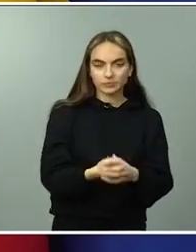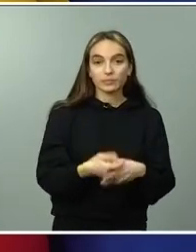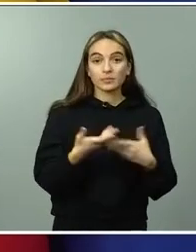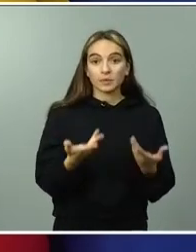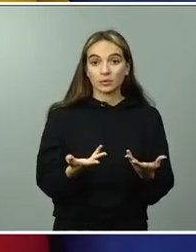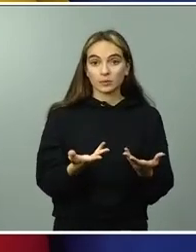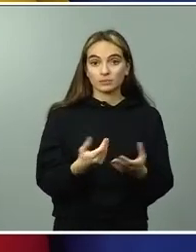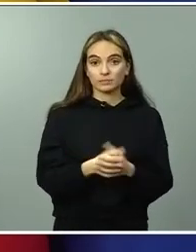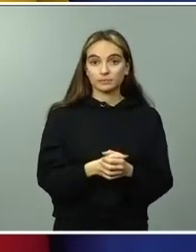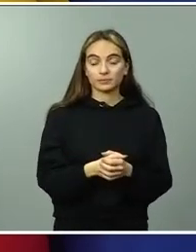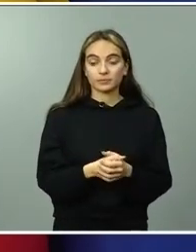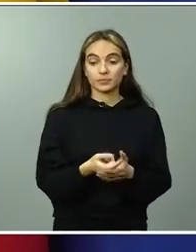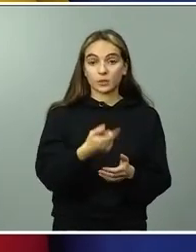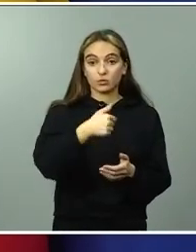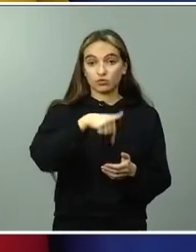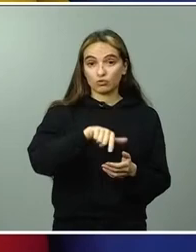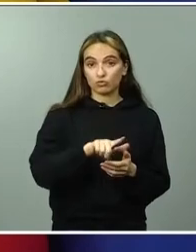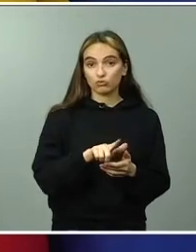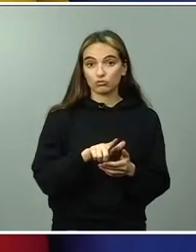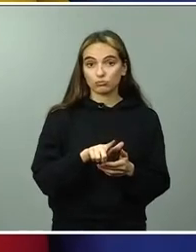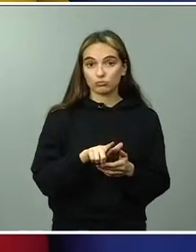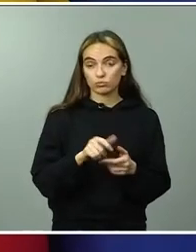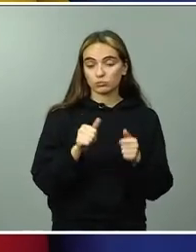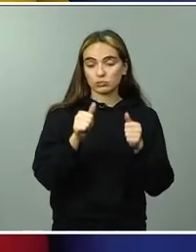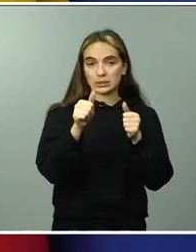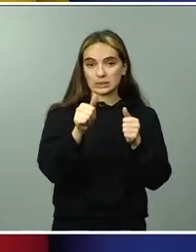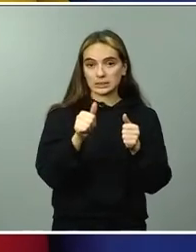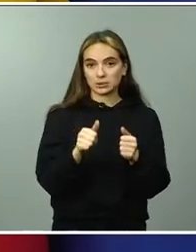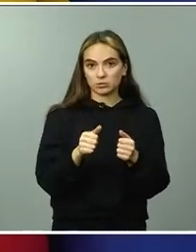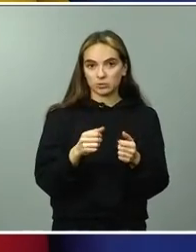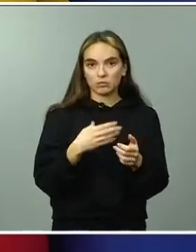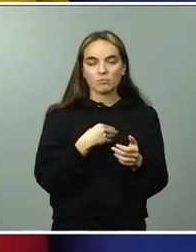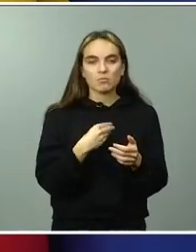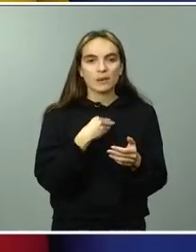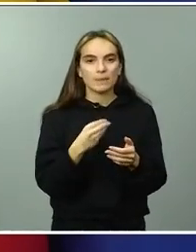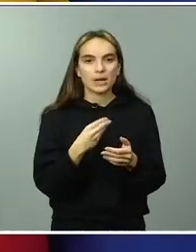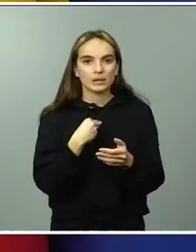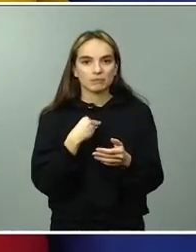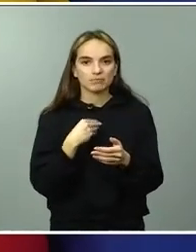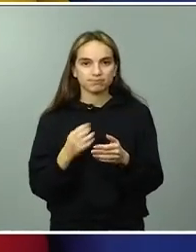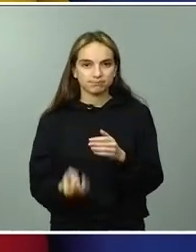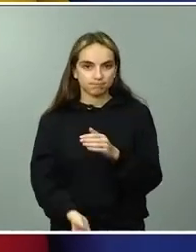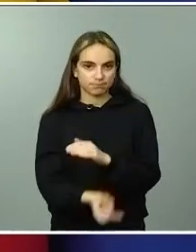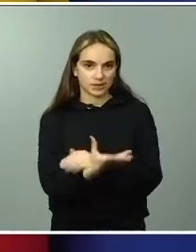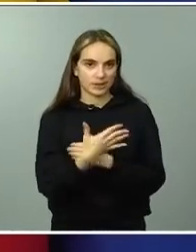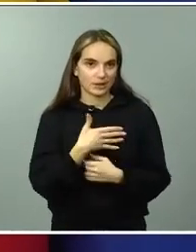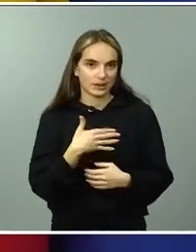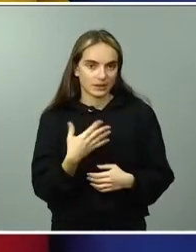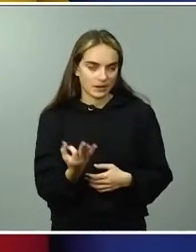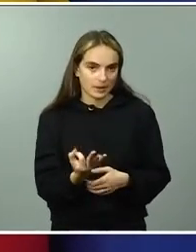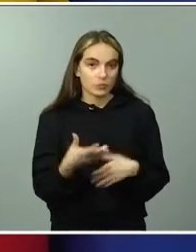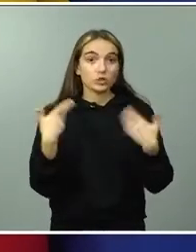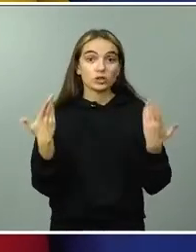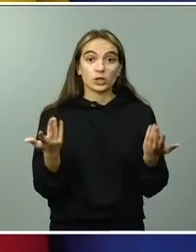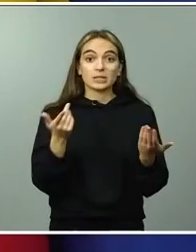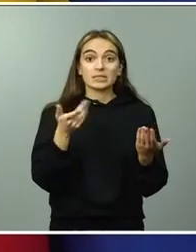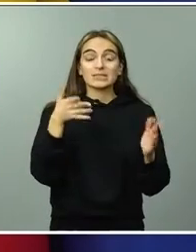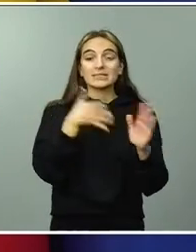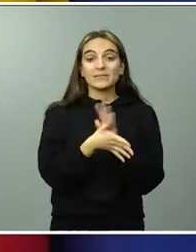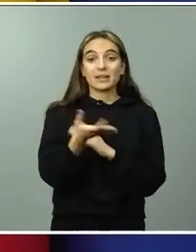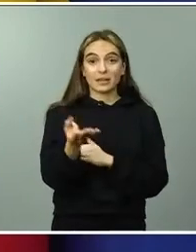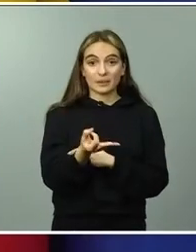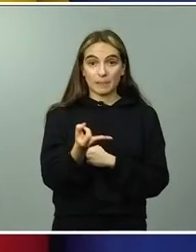certificado. Esto generaba ciertas desigualdades o inferioridad con respecto a los estudiantes